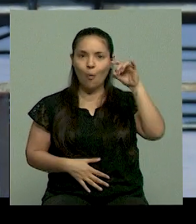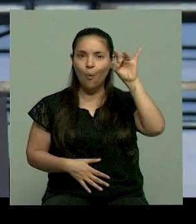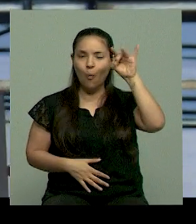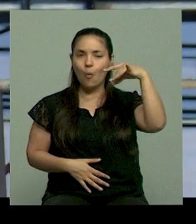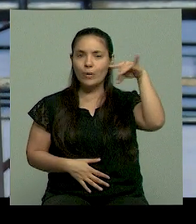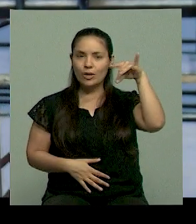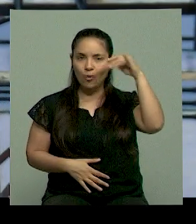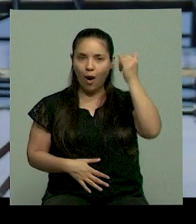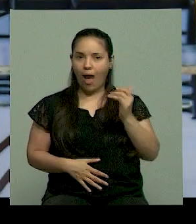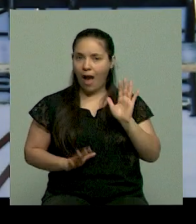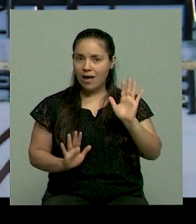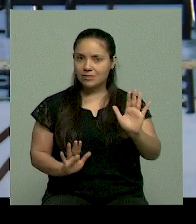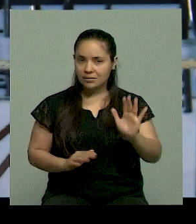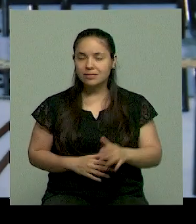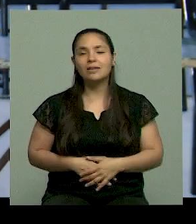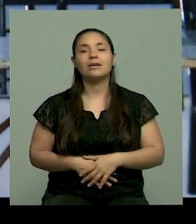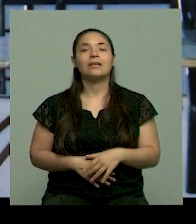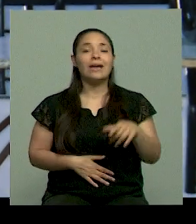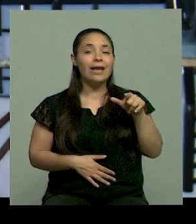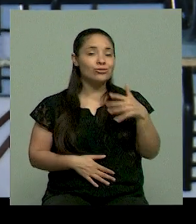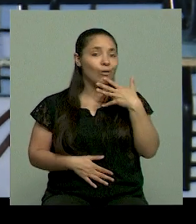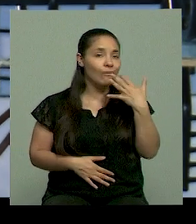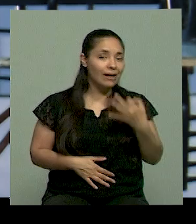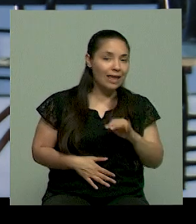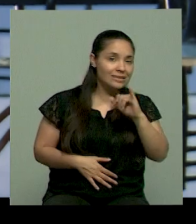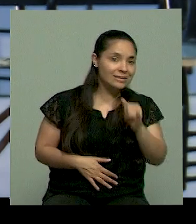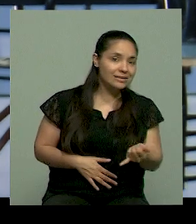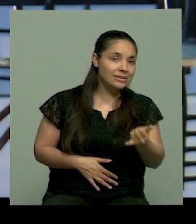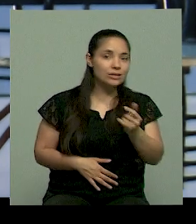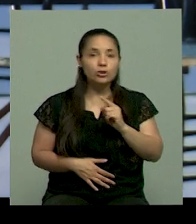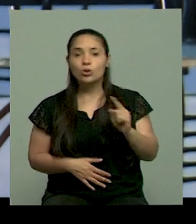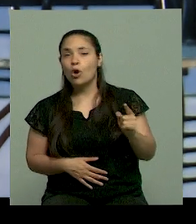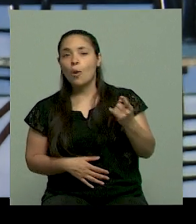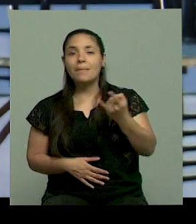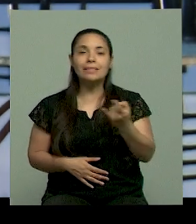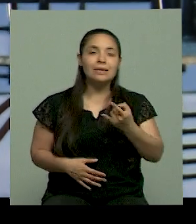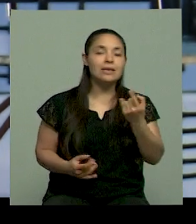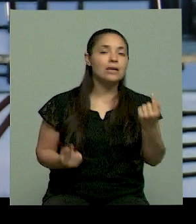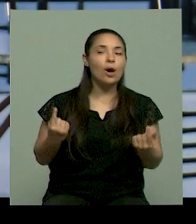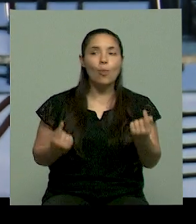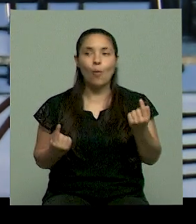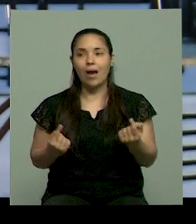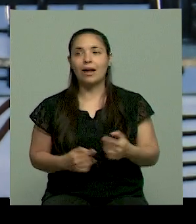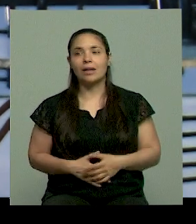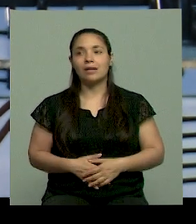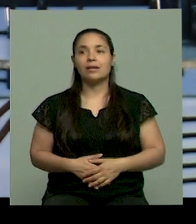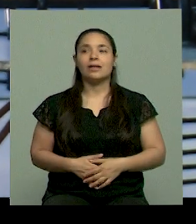¿Qué hay de todo esto? ¿De cierto o es todo mentira? Es lo que te decía recién, hay un poquito de cierto, un poquito de